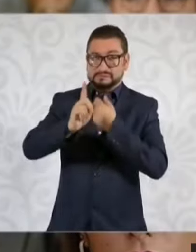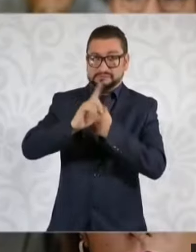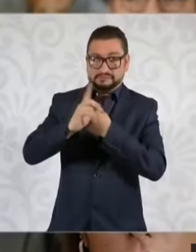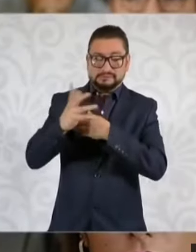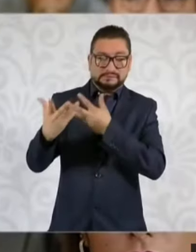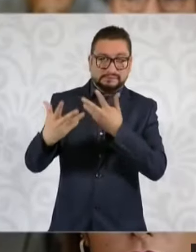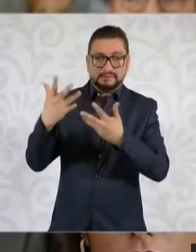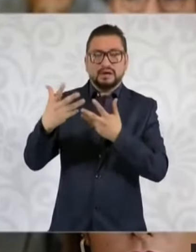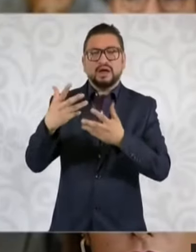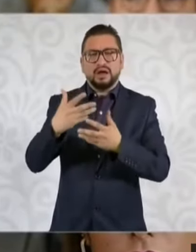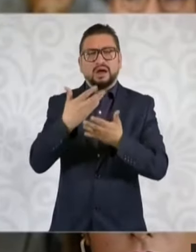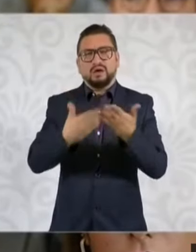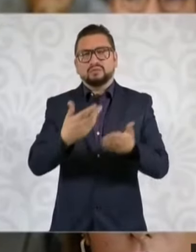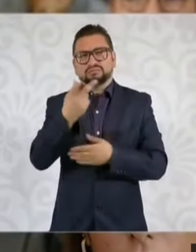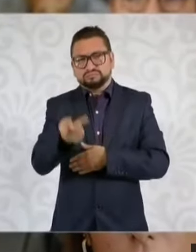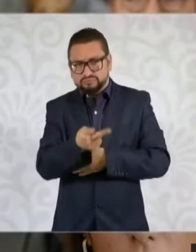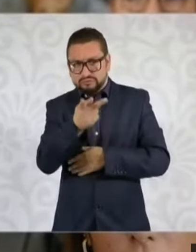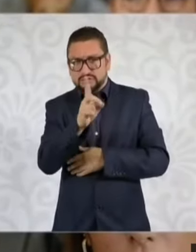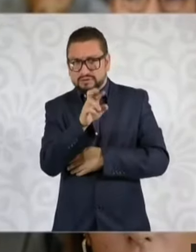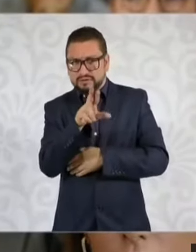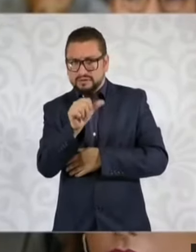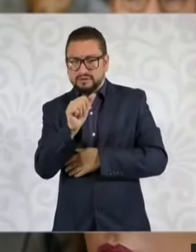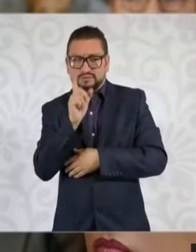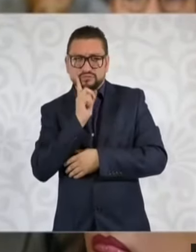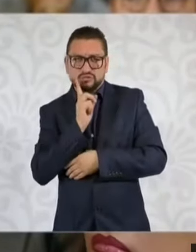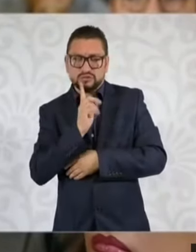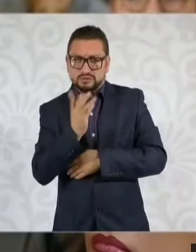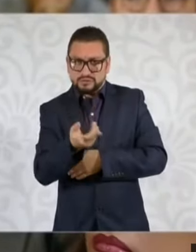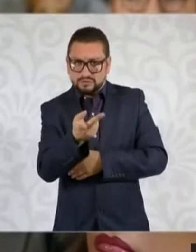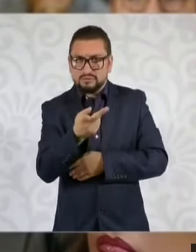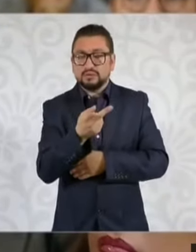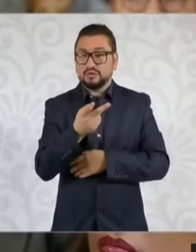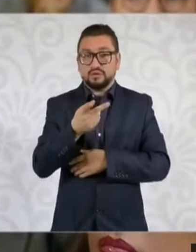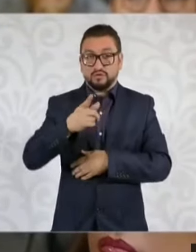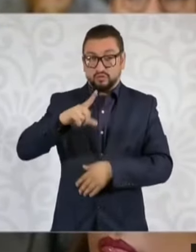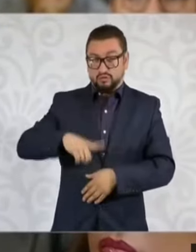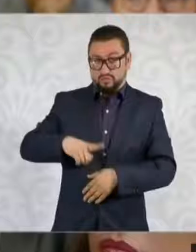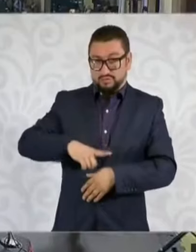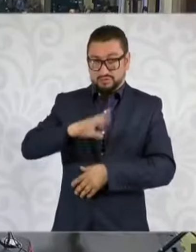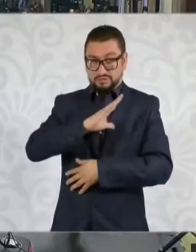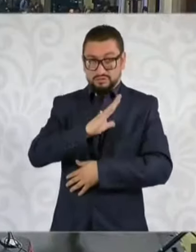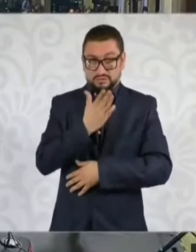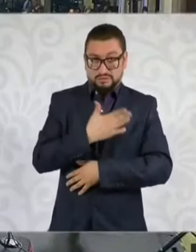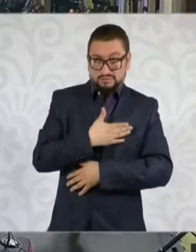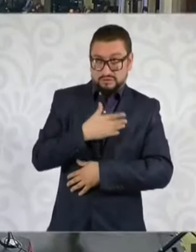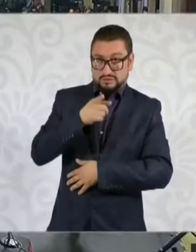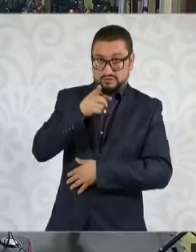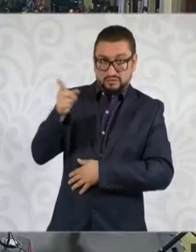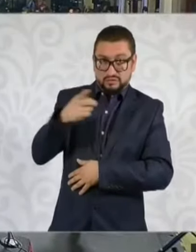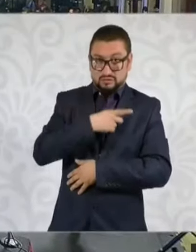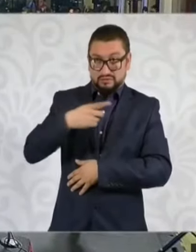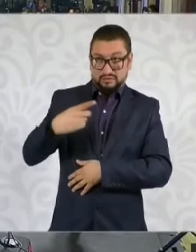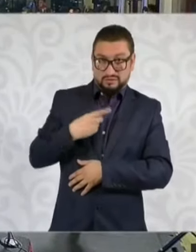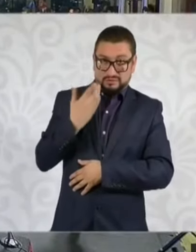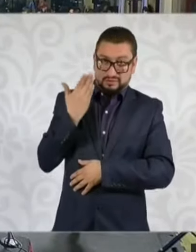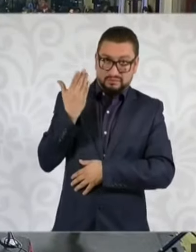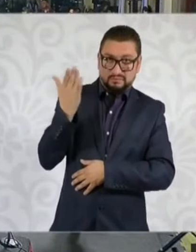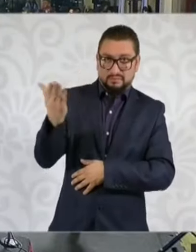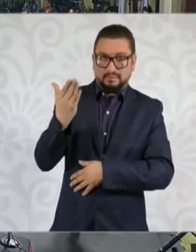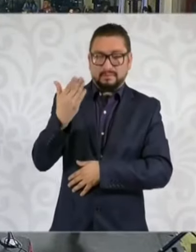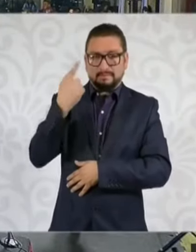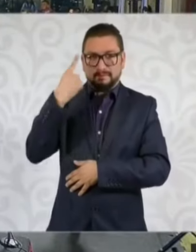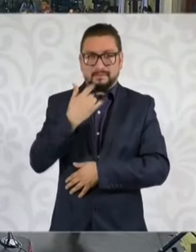permito preguntarle, doctora, ¿aún necesitamos que el gobierno español ofrezca disculpas que